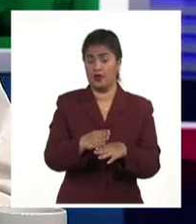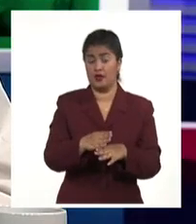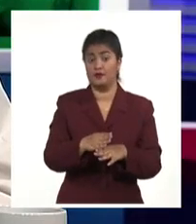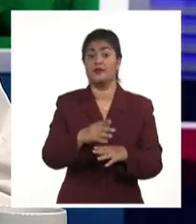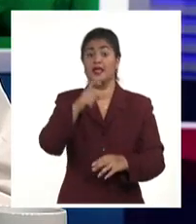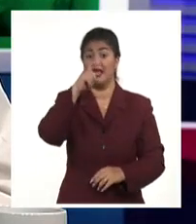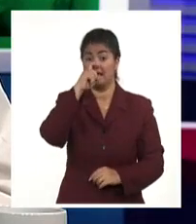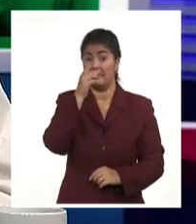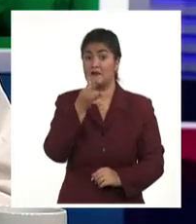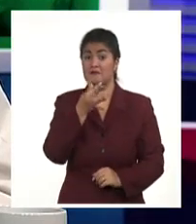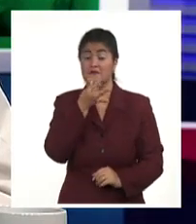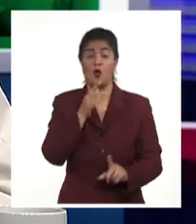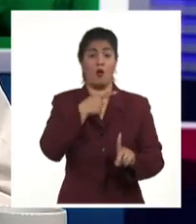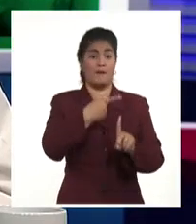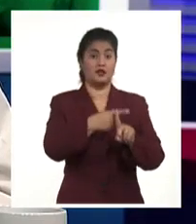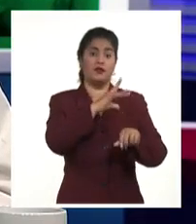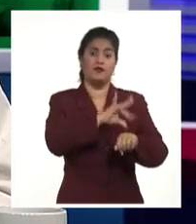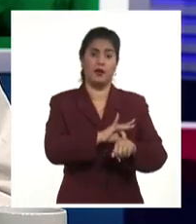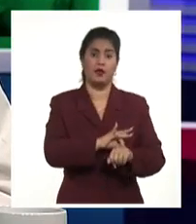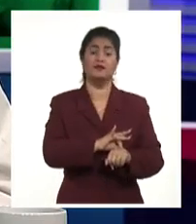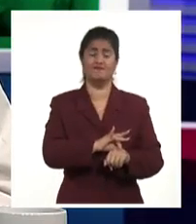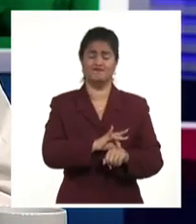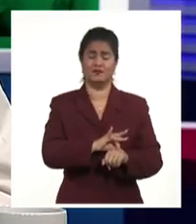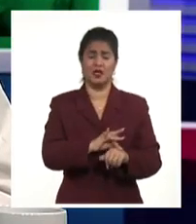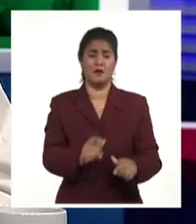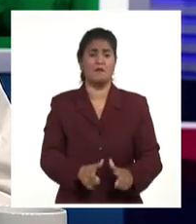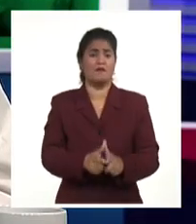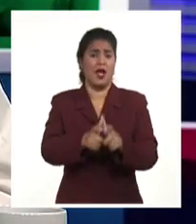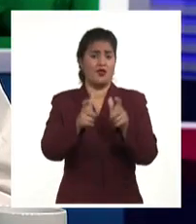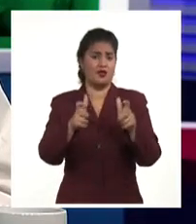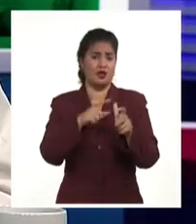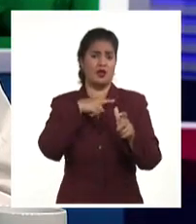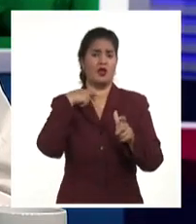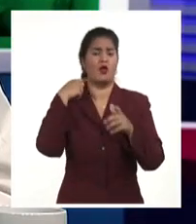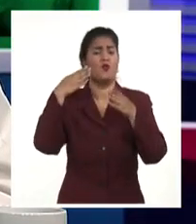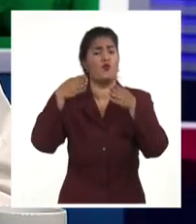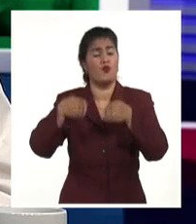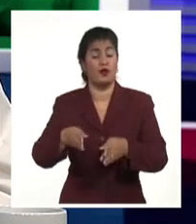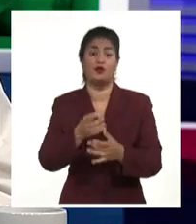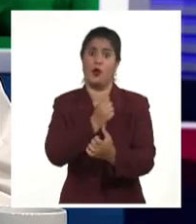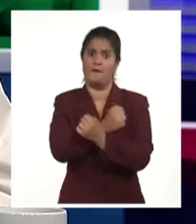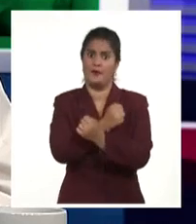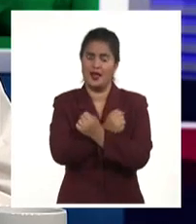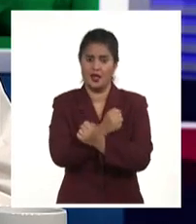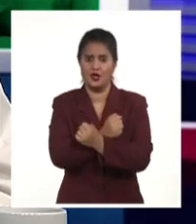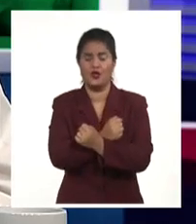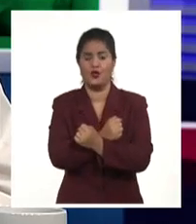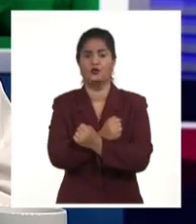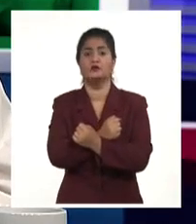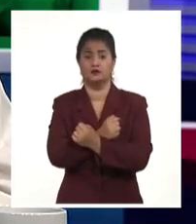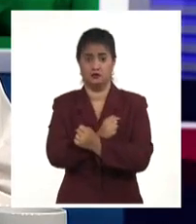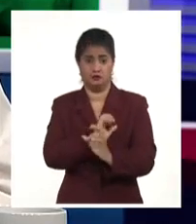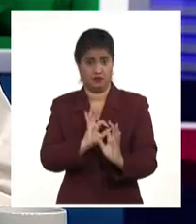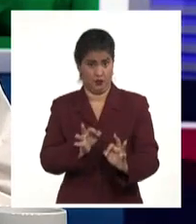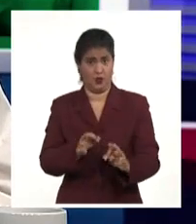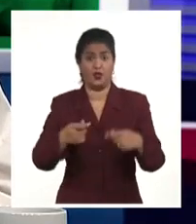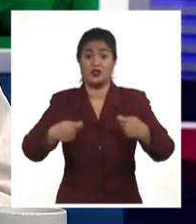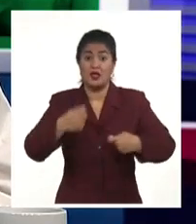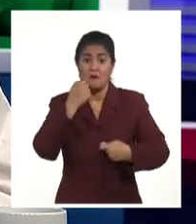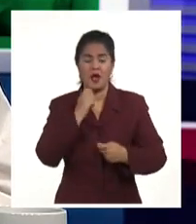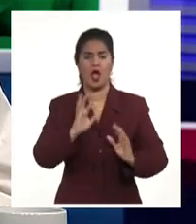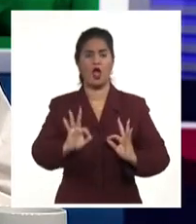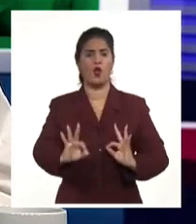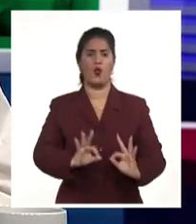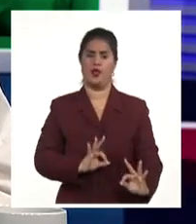acompañan a estas personas, pues realmente son de mucho riesgo y por lo tanto son las que más tenemos que